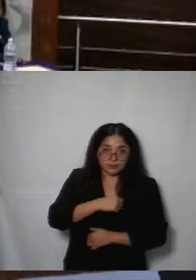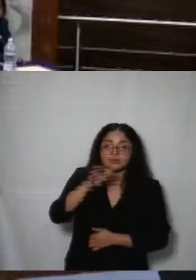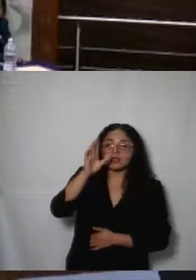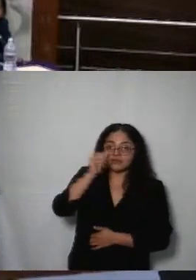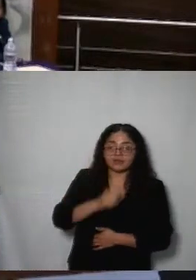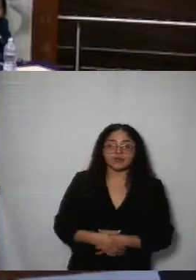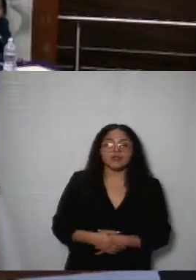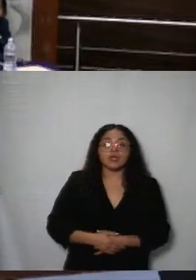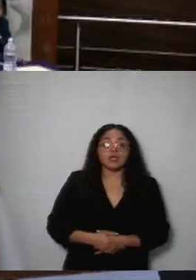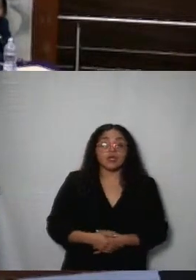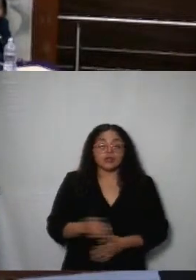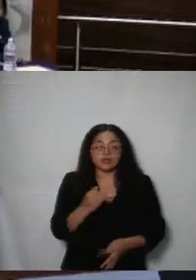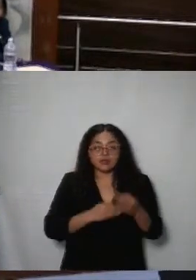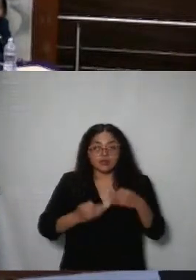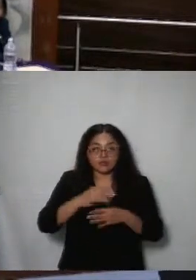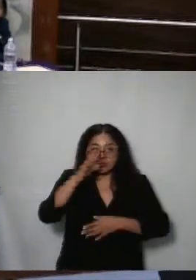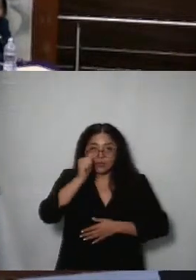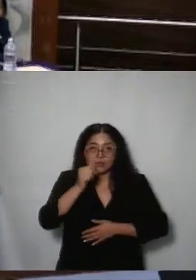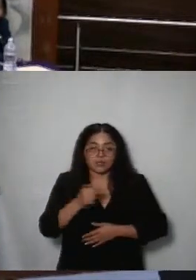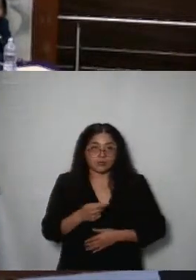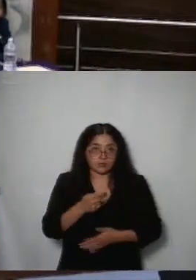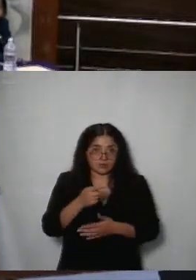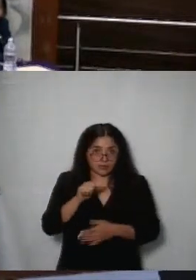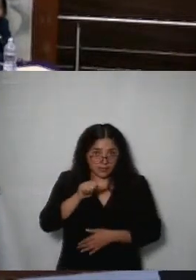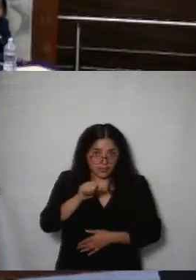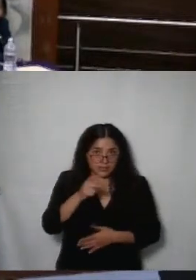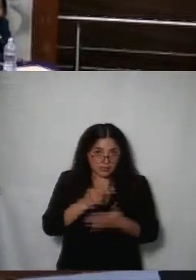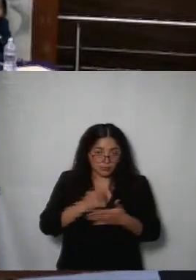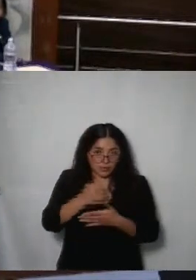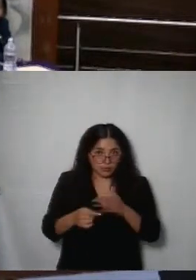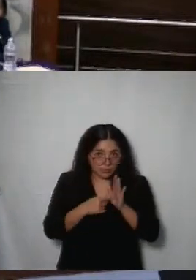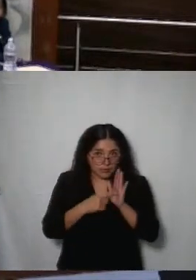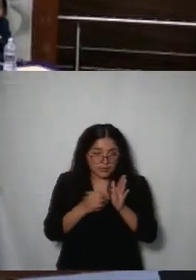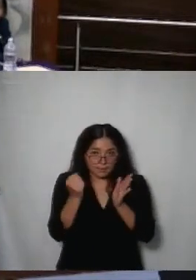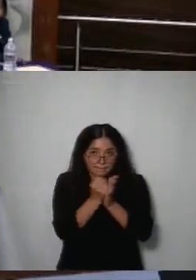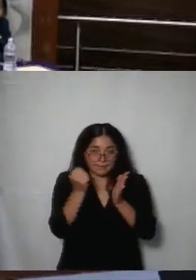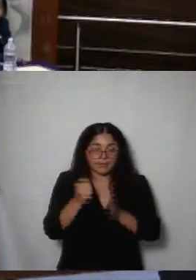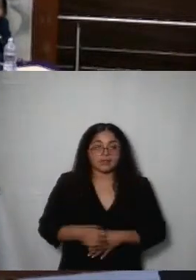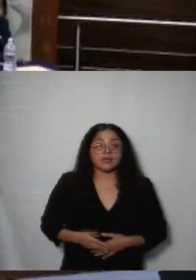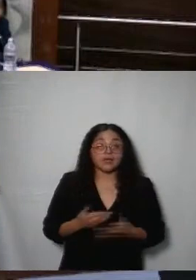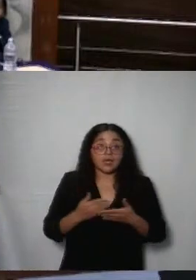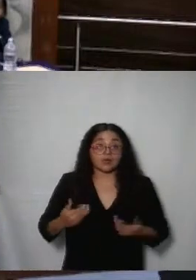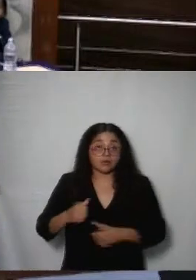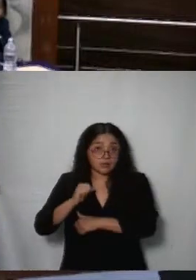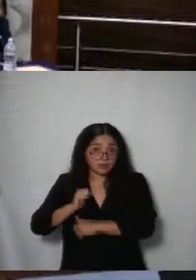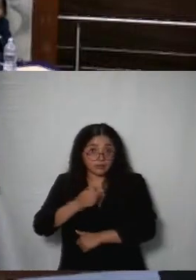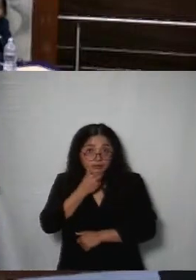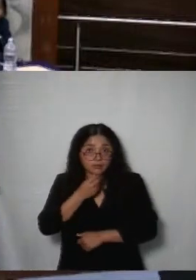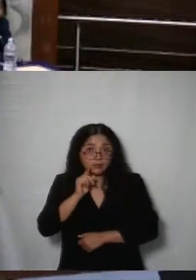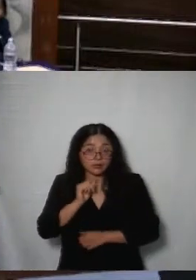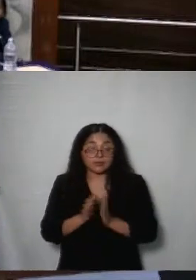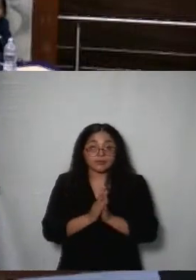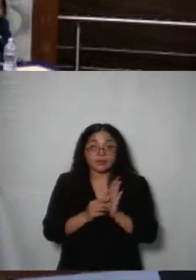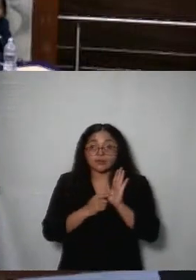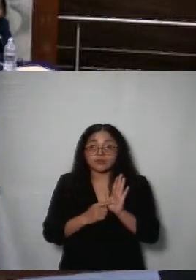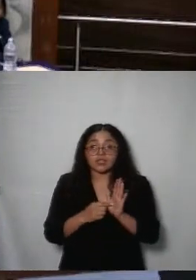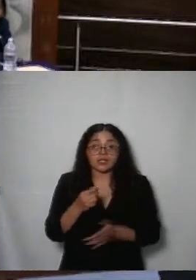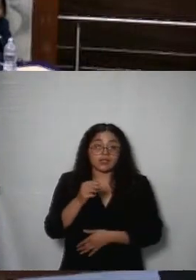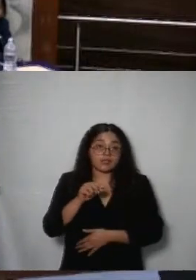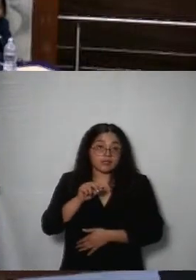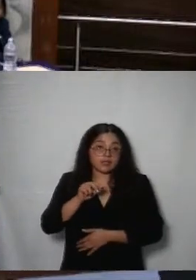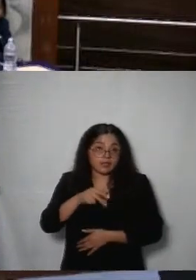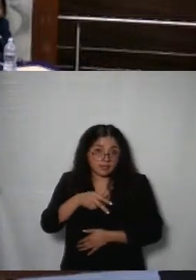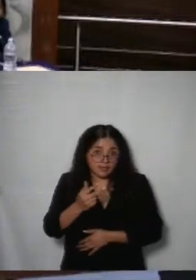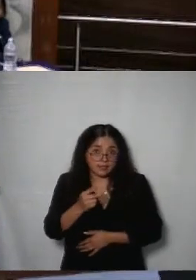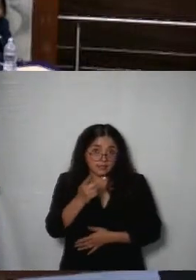Guerrero A favor Se aprueban por unanimidad los 16 proyectos presentados Comisionadas y comisionados están a su consideración